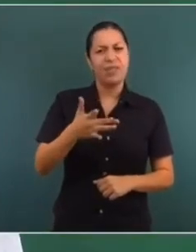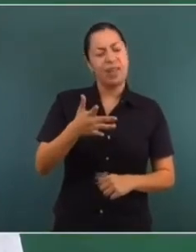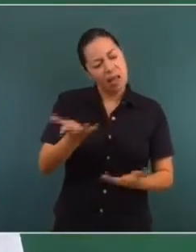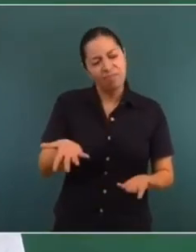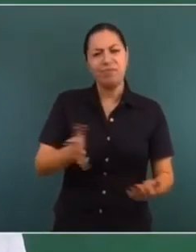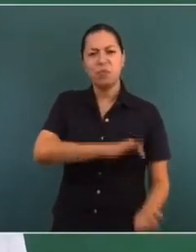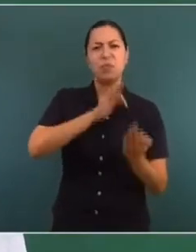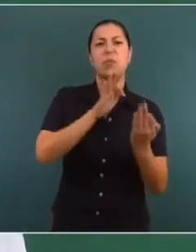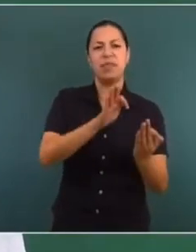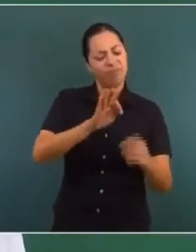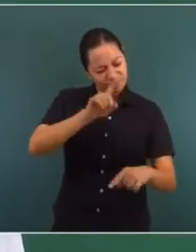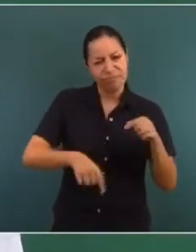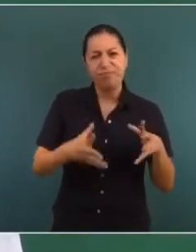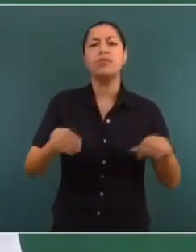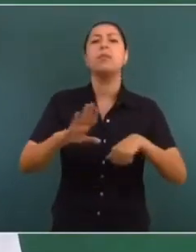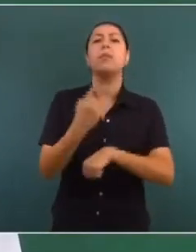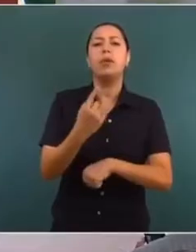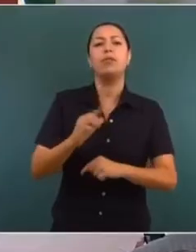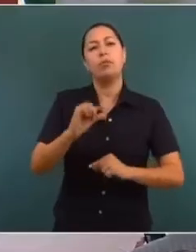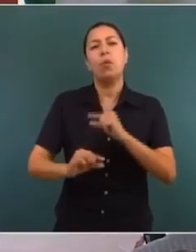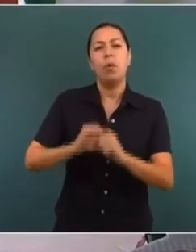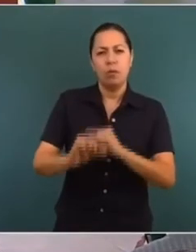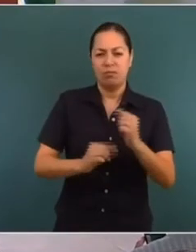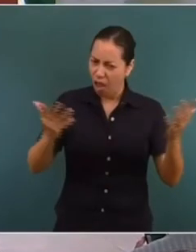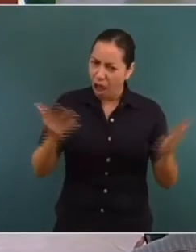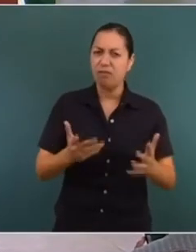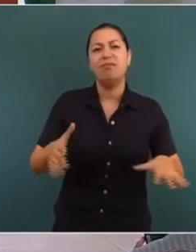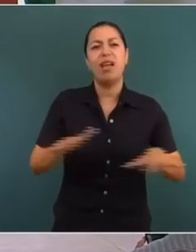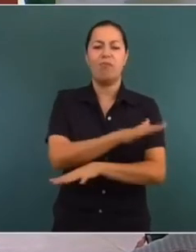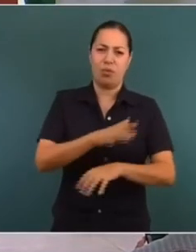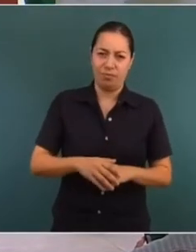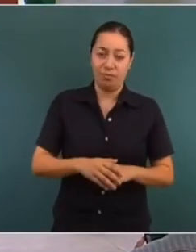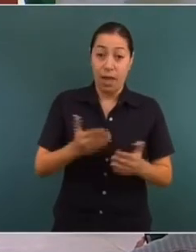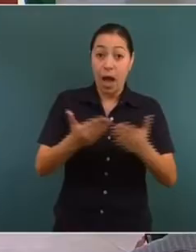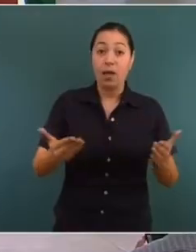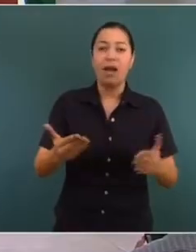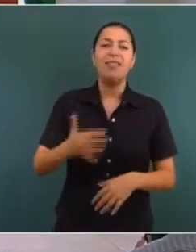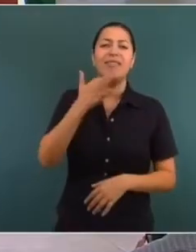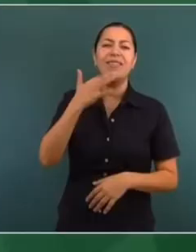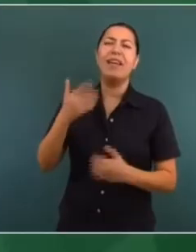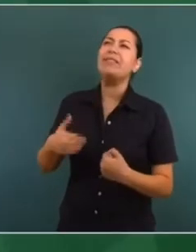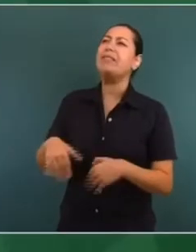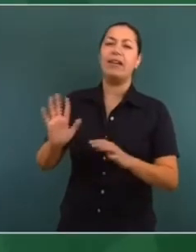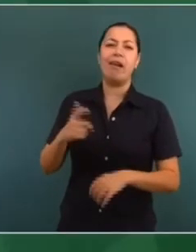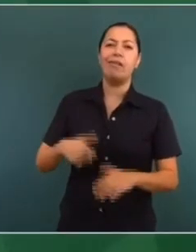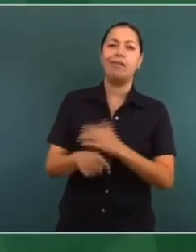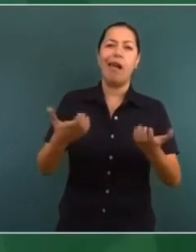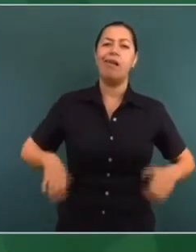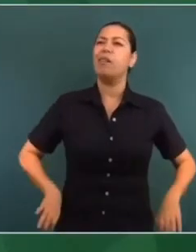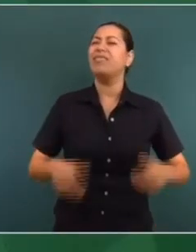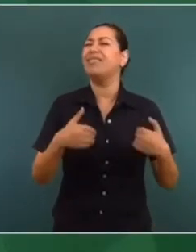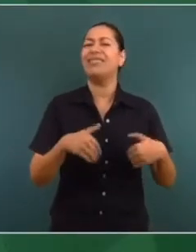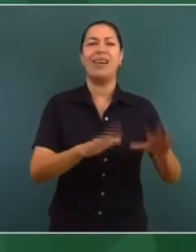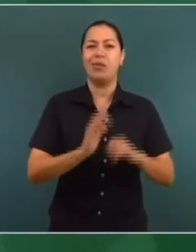porque se está llevando a cabo un cambio. No se permite la corrupción, no se permite la impunidad.